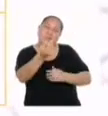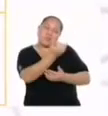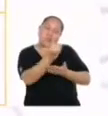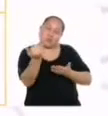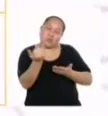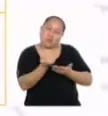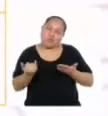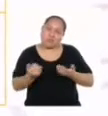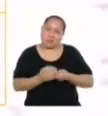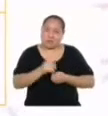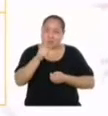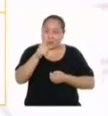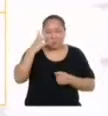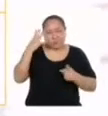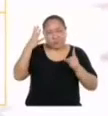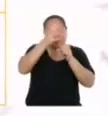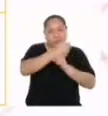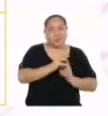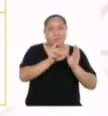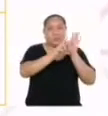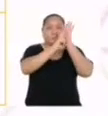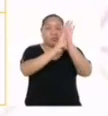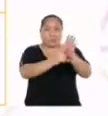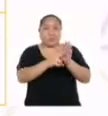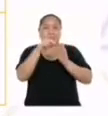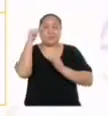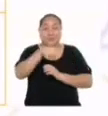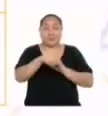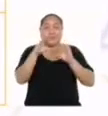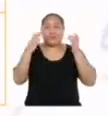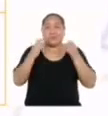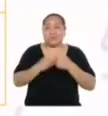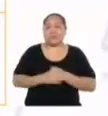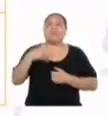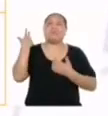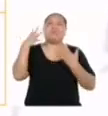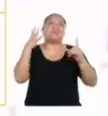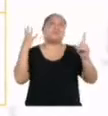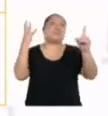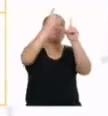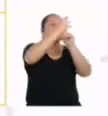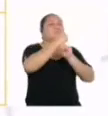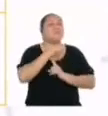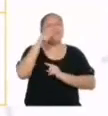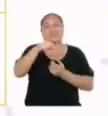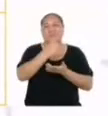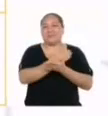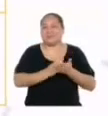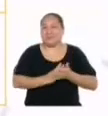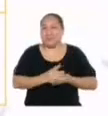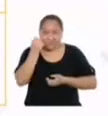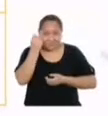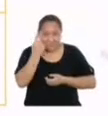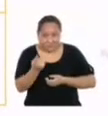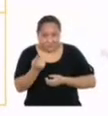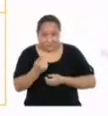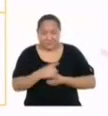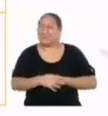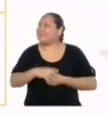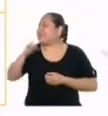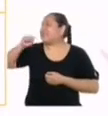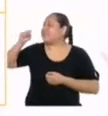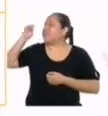plano? Si logras hacer una representación de esta clase, habrás logrado este criterio. ¿Entendido?